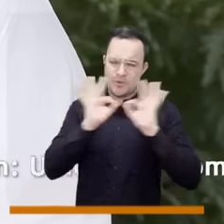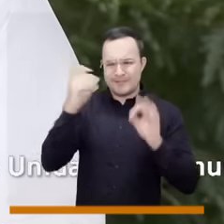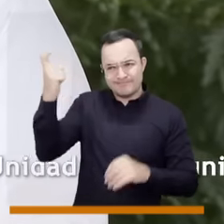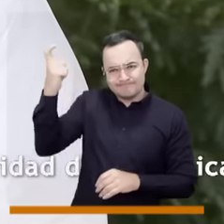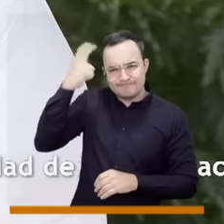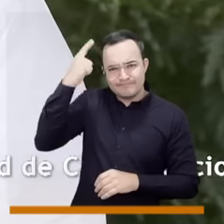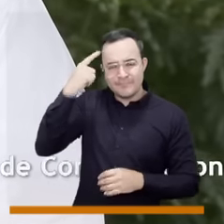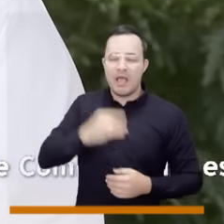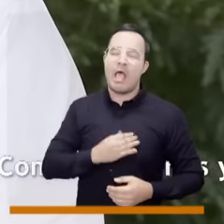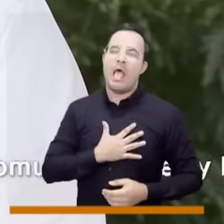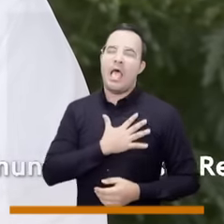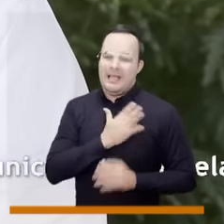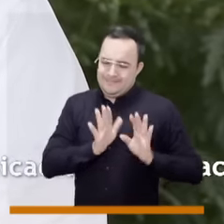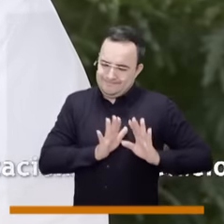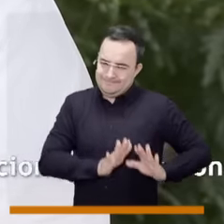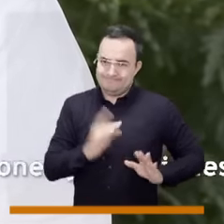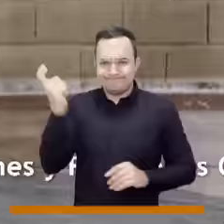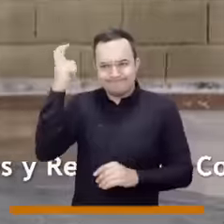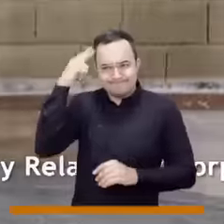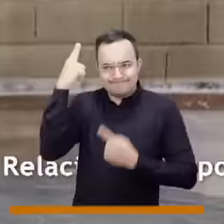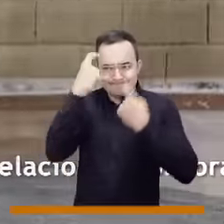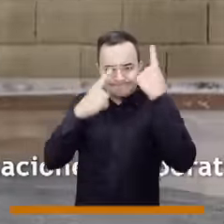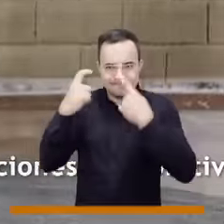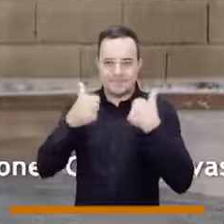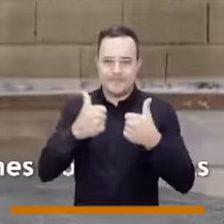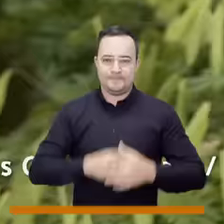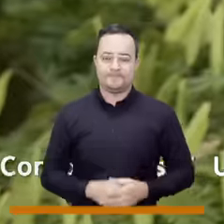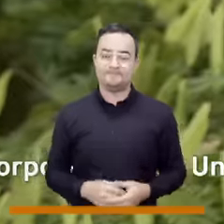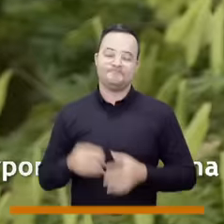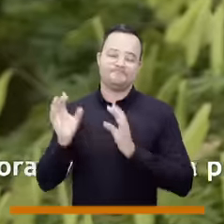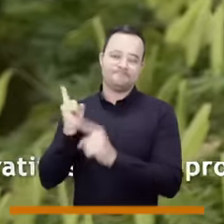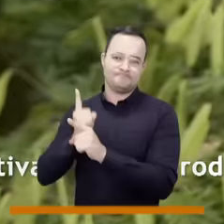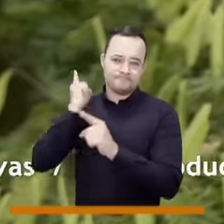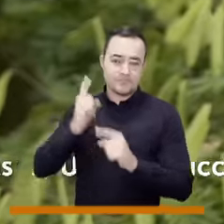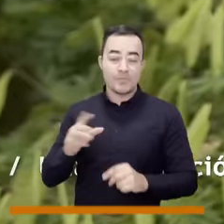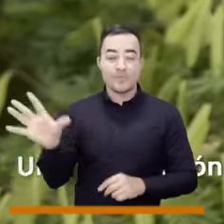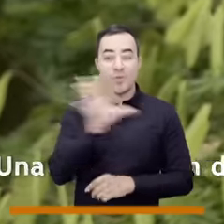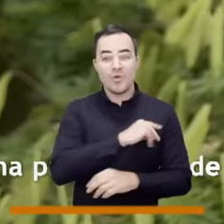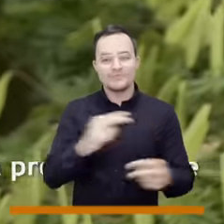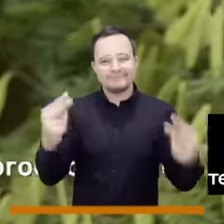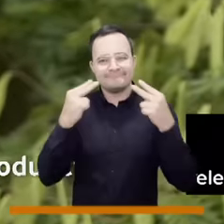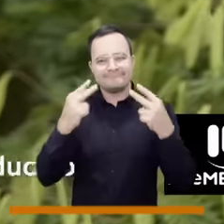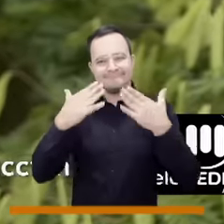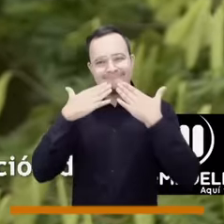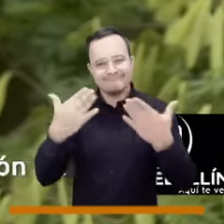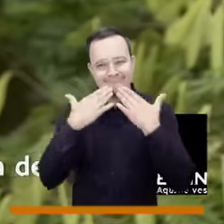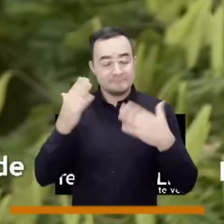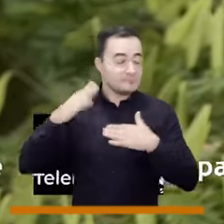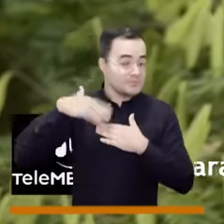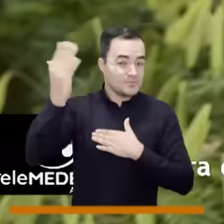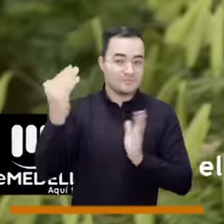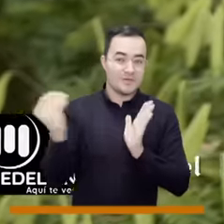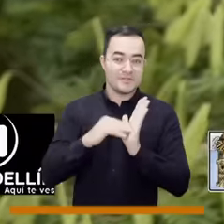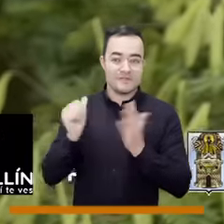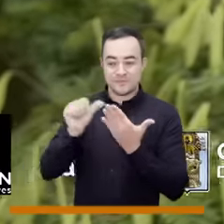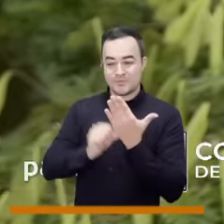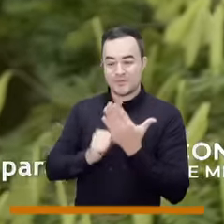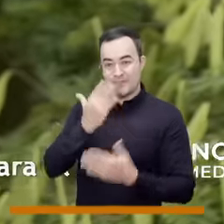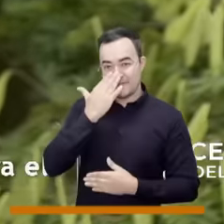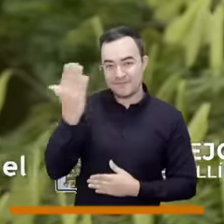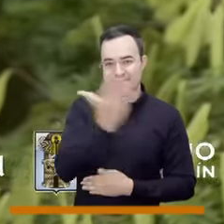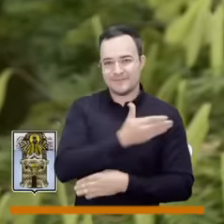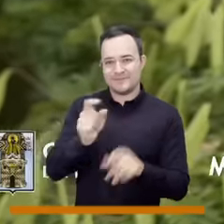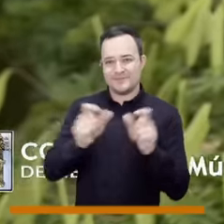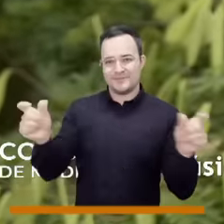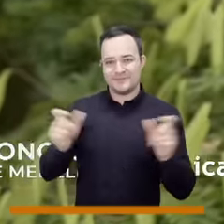no con los sentimientos sino con la razón. Así es, y a ustedes queridos televidentes, nos vemos en una próxima cita